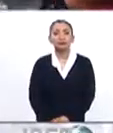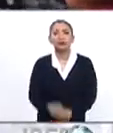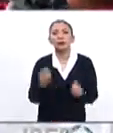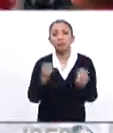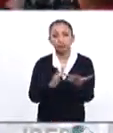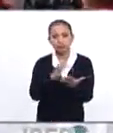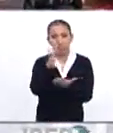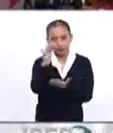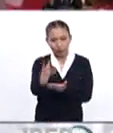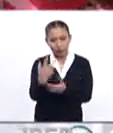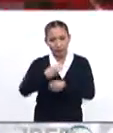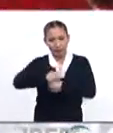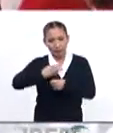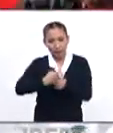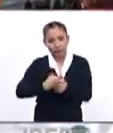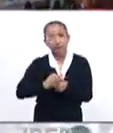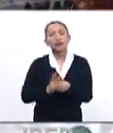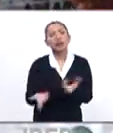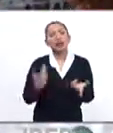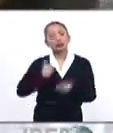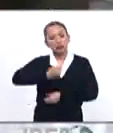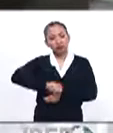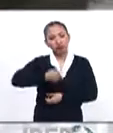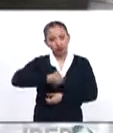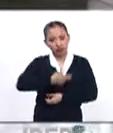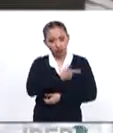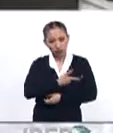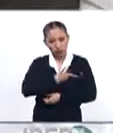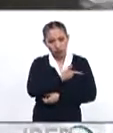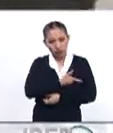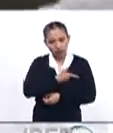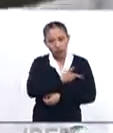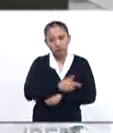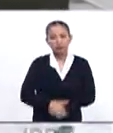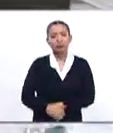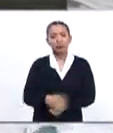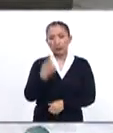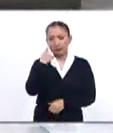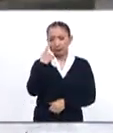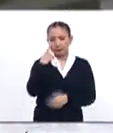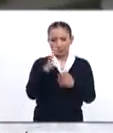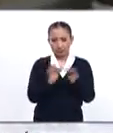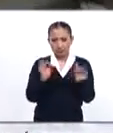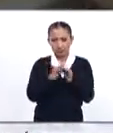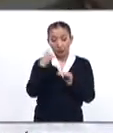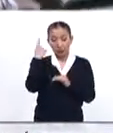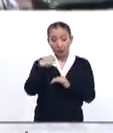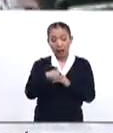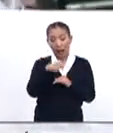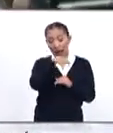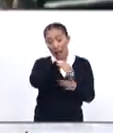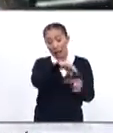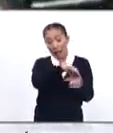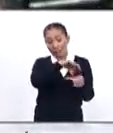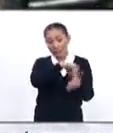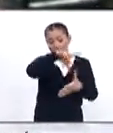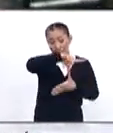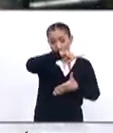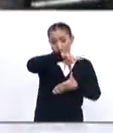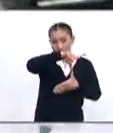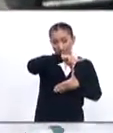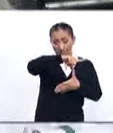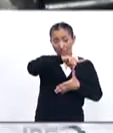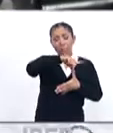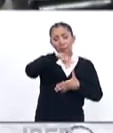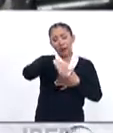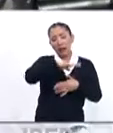Muchísimas gracias por la invitación, los saludo con muchísimo gusto. Mira, te platico que para la parte electoral en América Latina